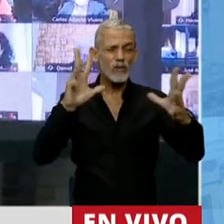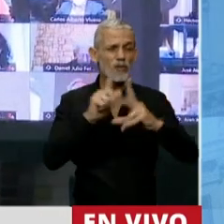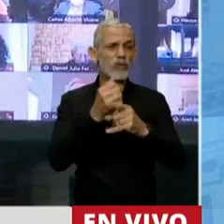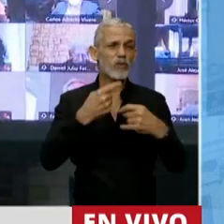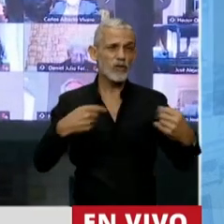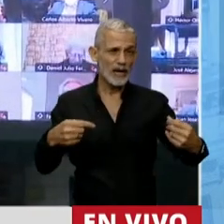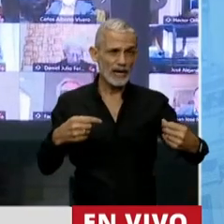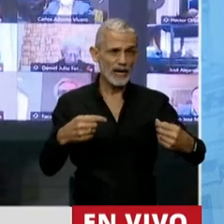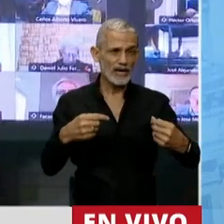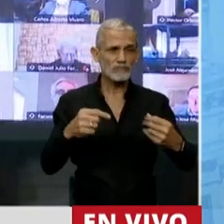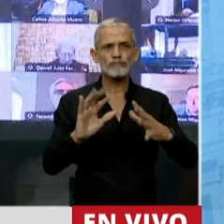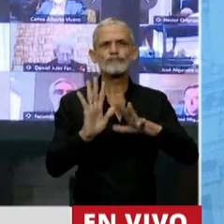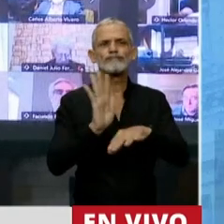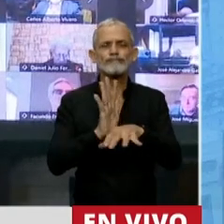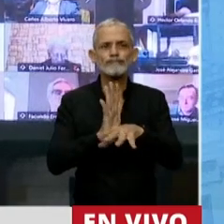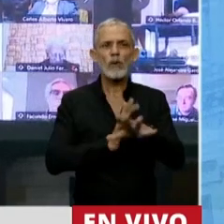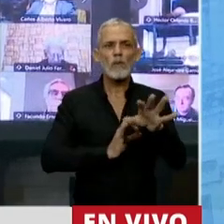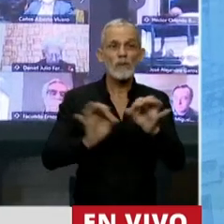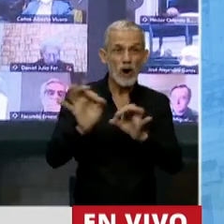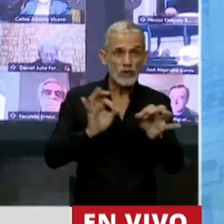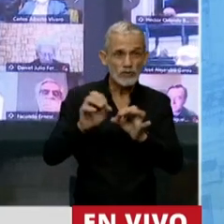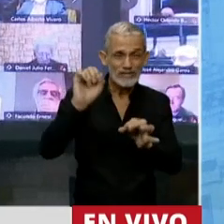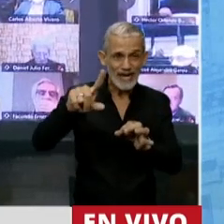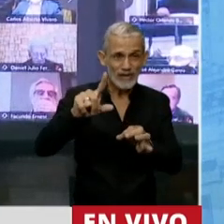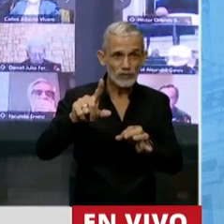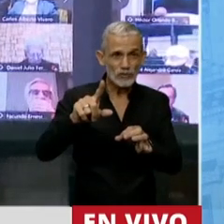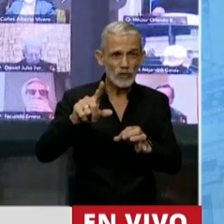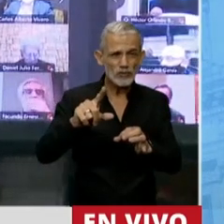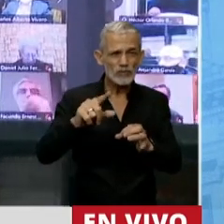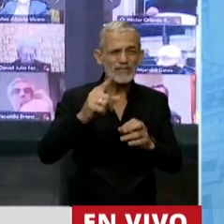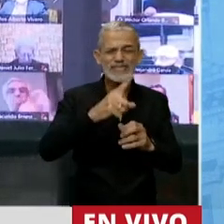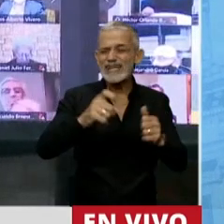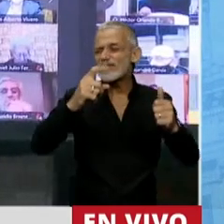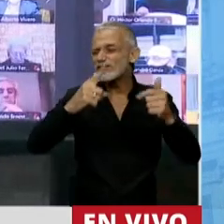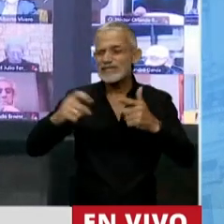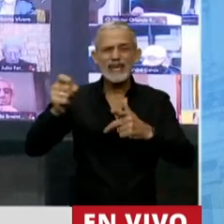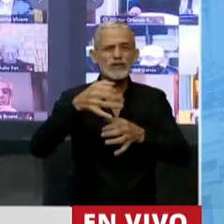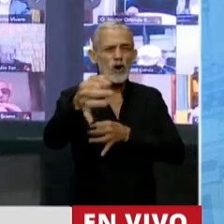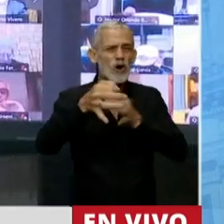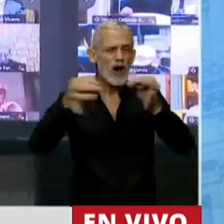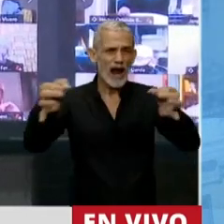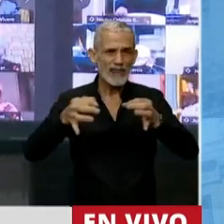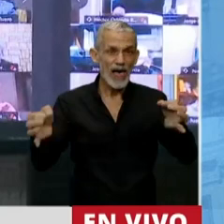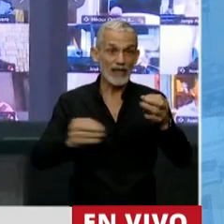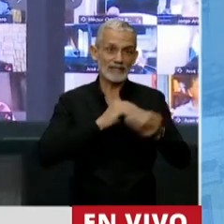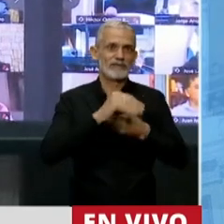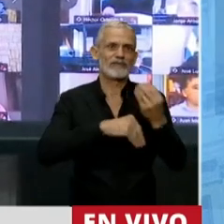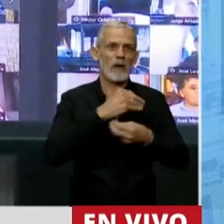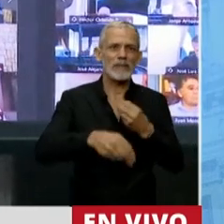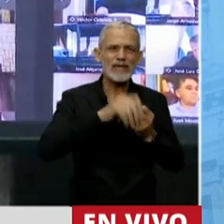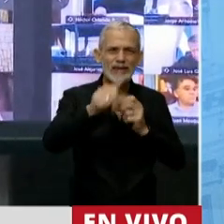distintos tipos de proyectos en ciento de localidades y en ciento de familias